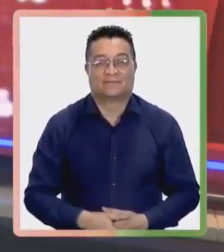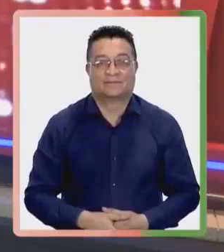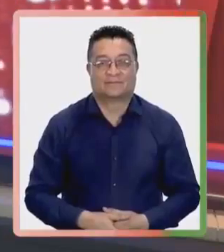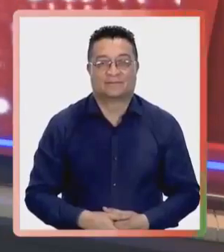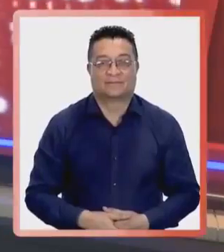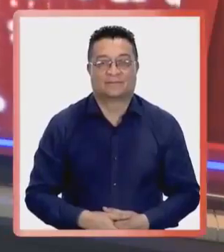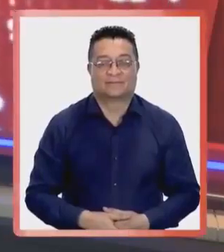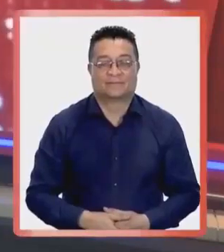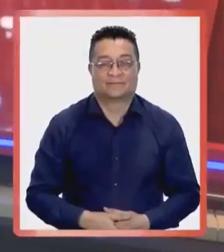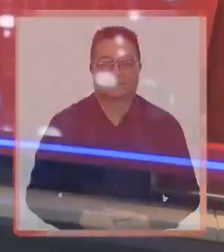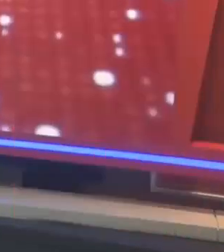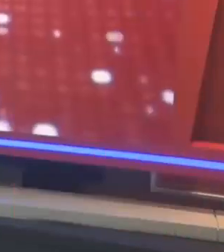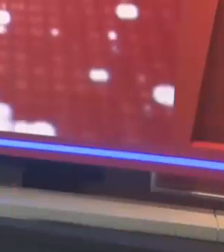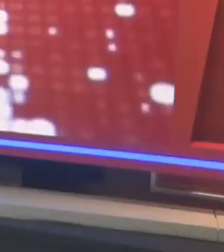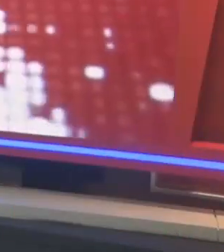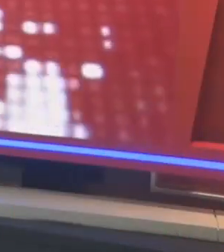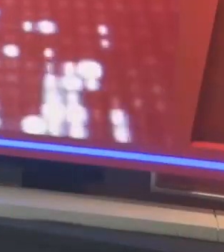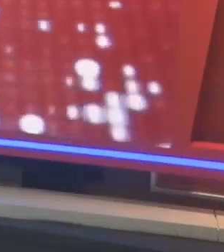Portavoz Noticias.